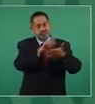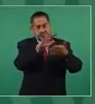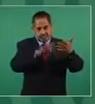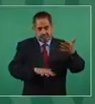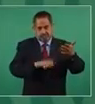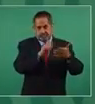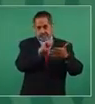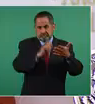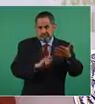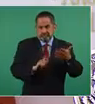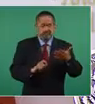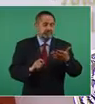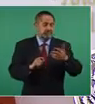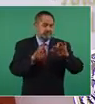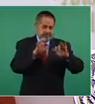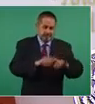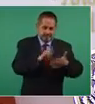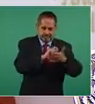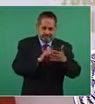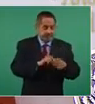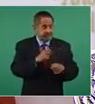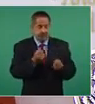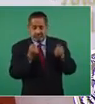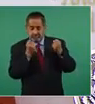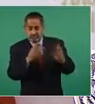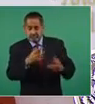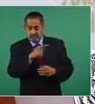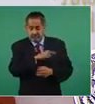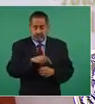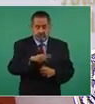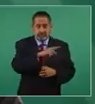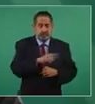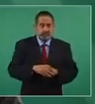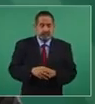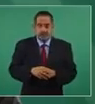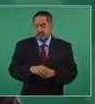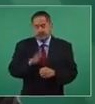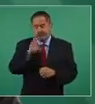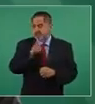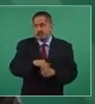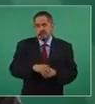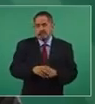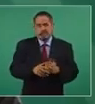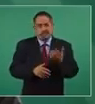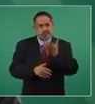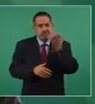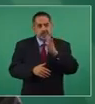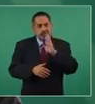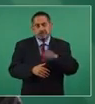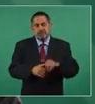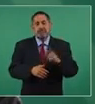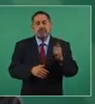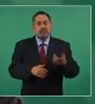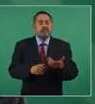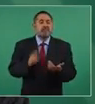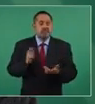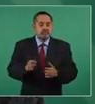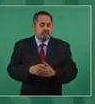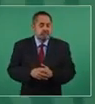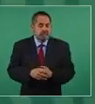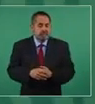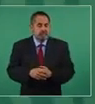escritores, muy mal acostumbrados a vivir